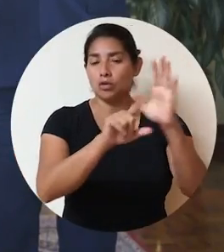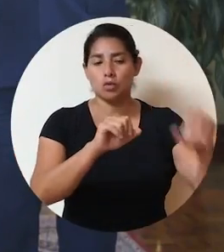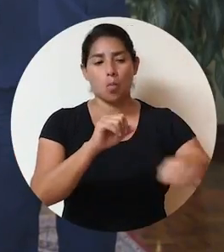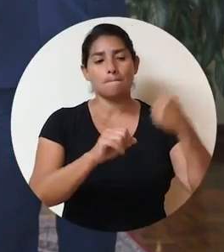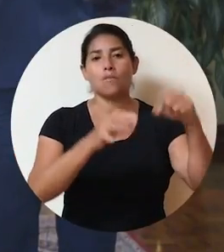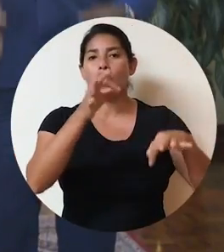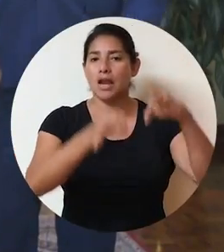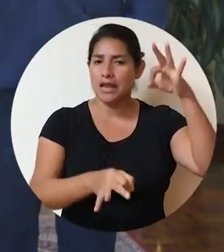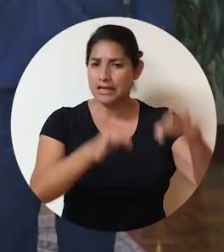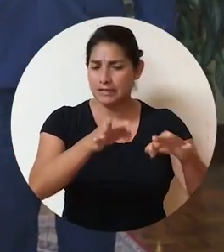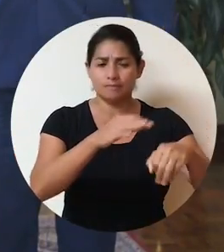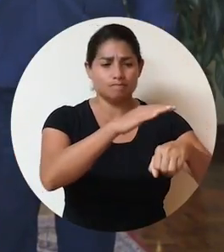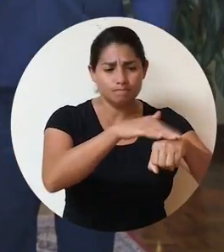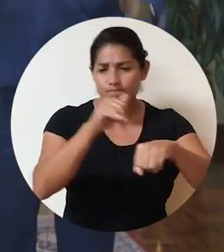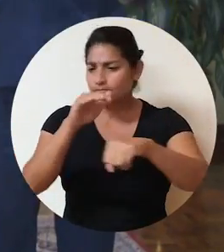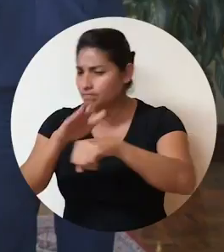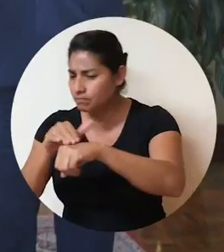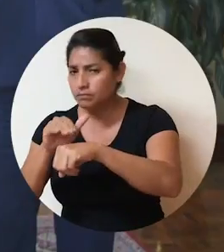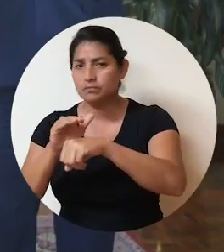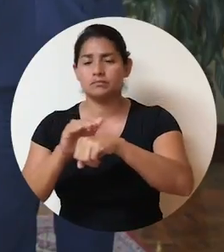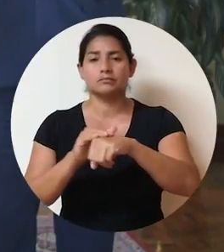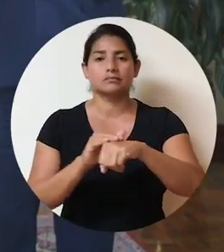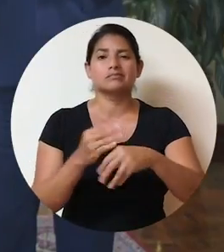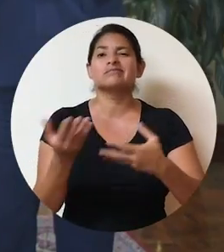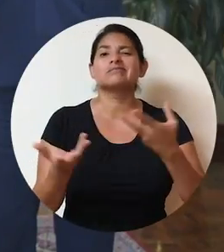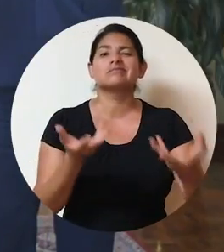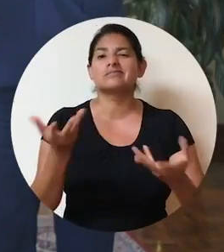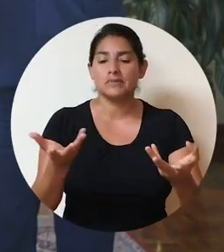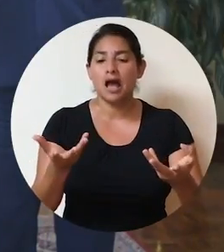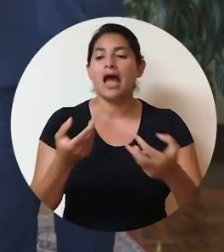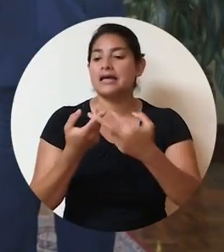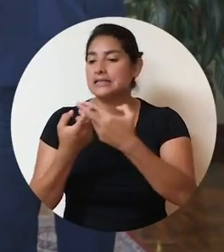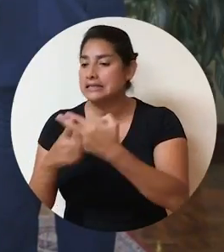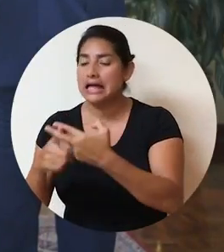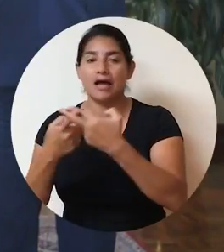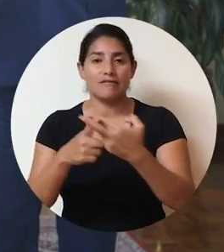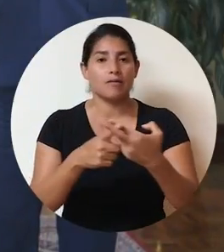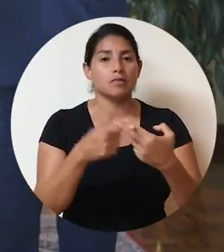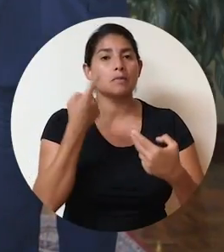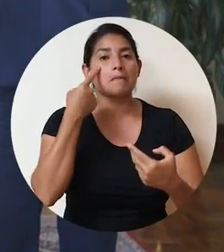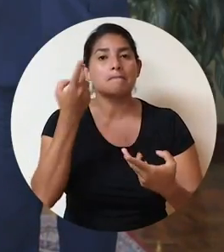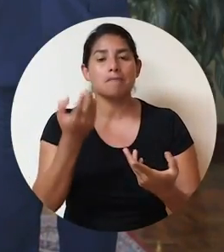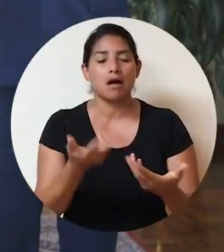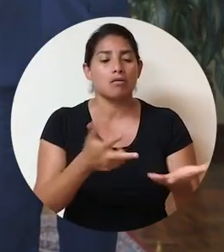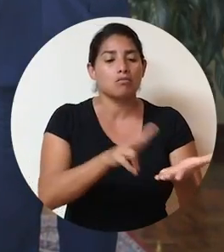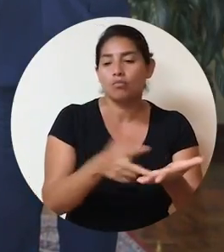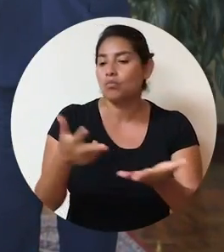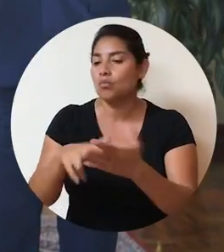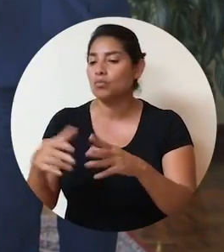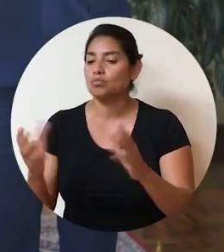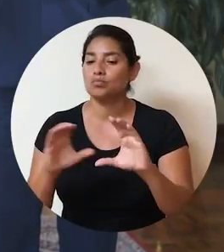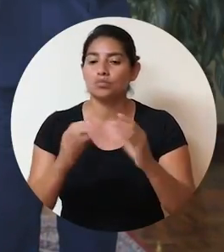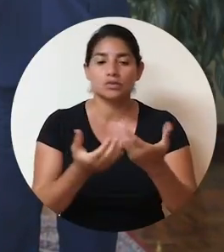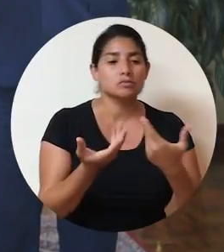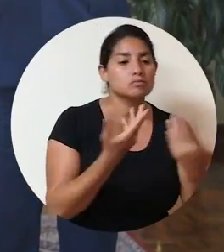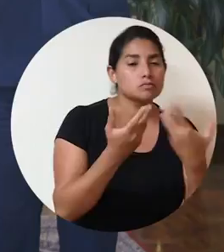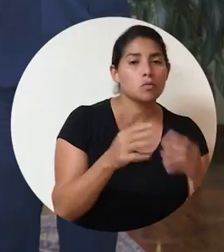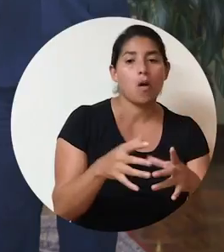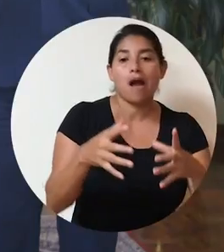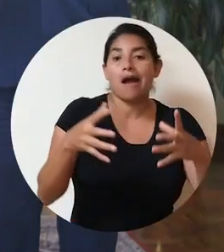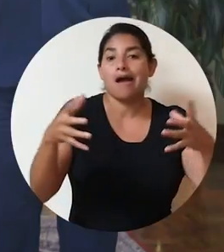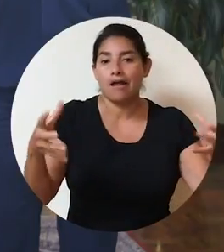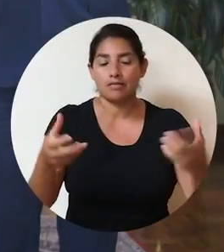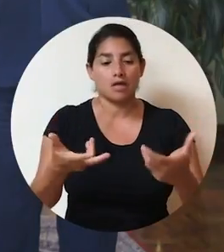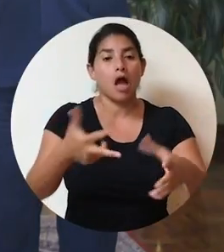Legislativo estamos convocando será la herramienta para consensuar los